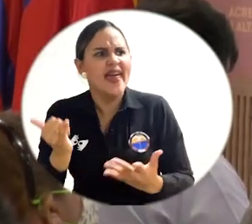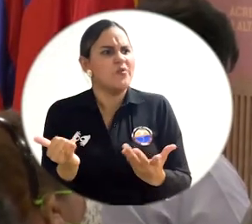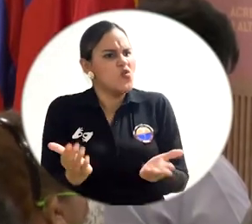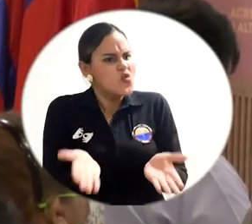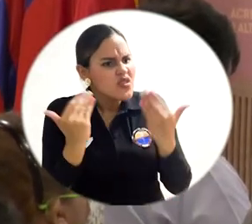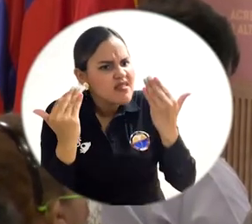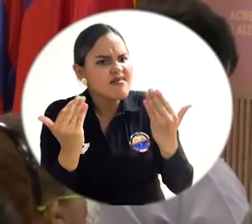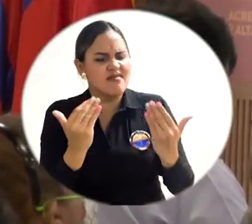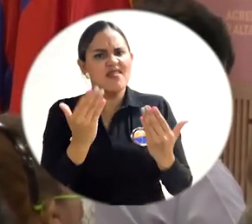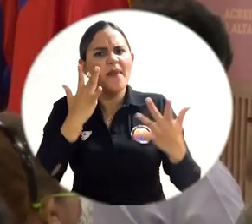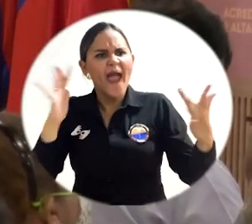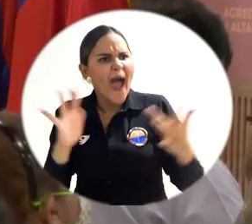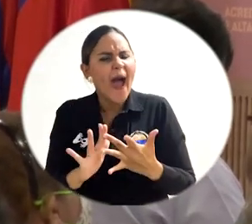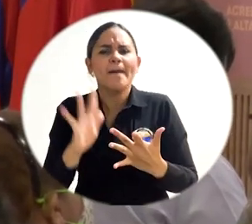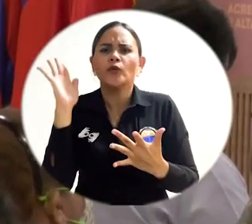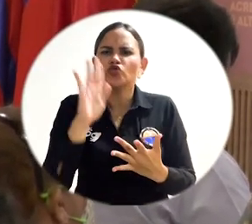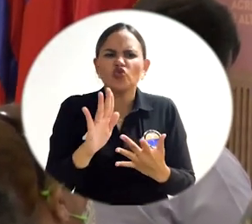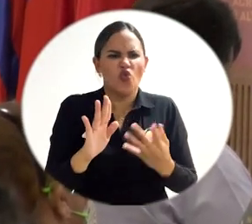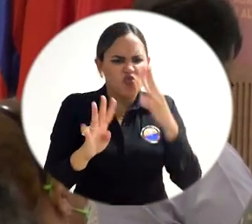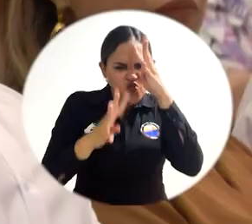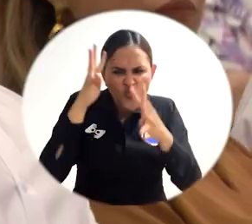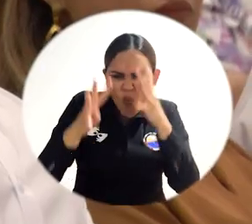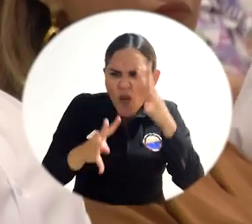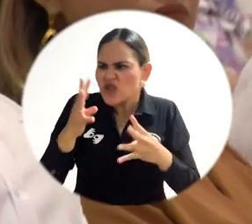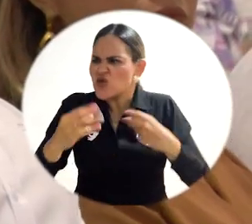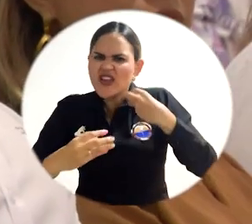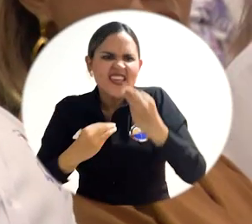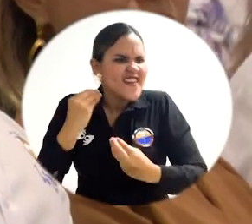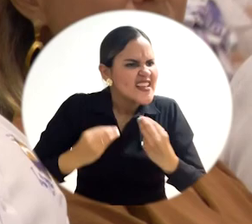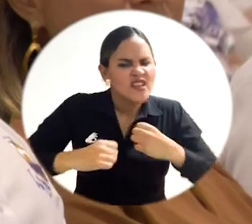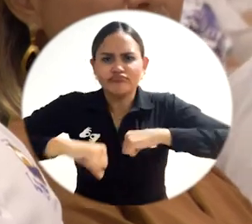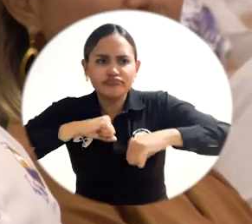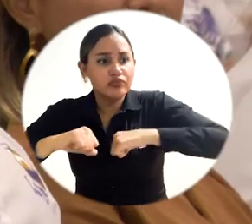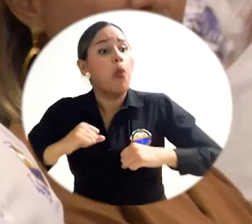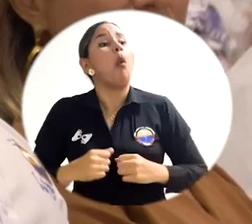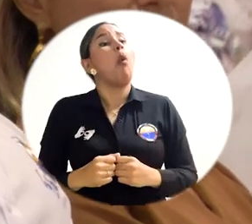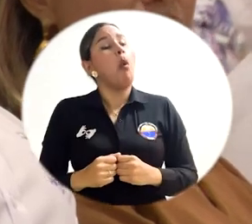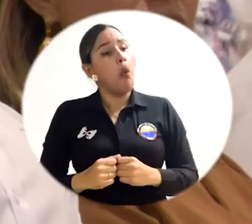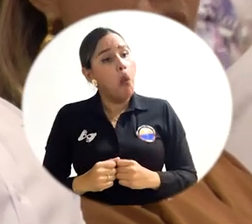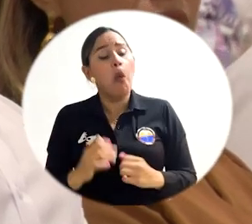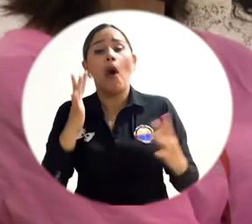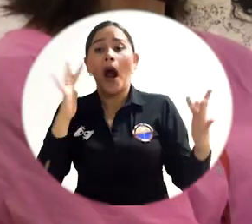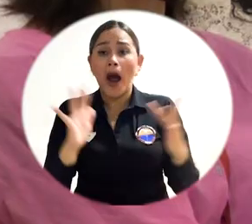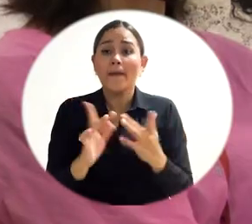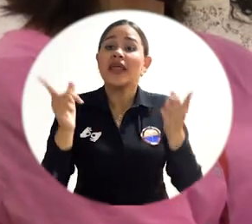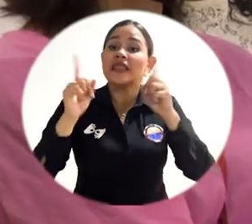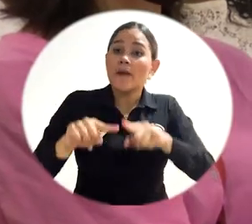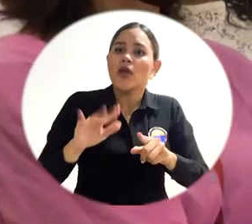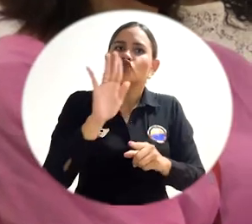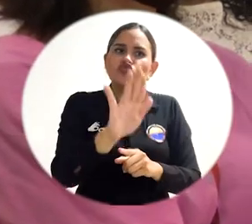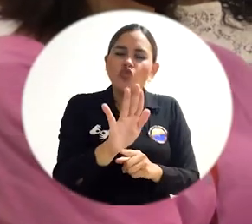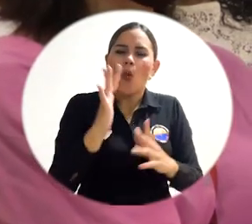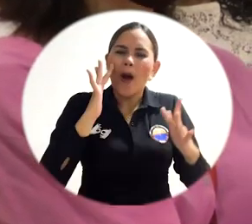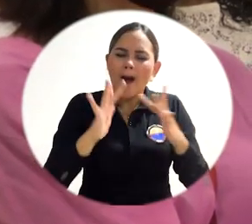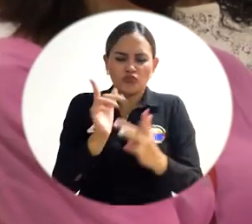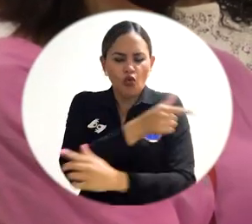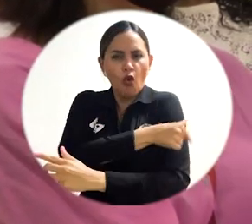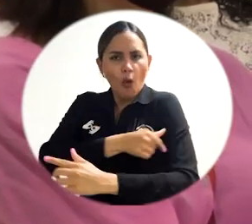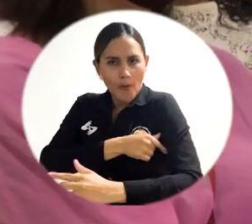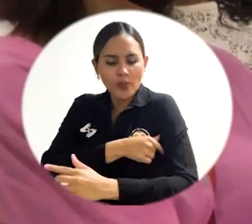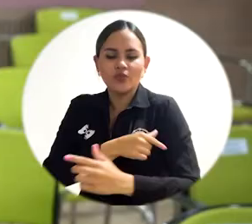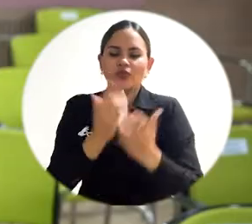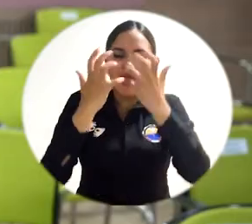temas de innovación y emprendimiento, el cumplimiento de una agenda integrada y el fortalecimiento del Comité Universidad